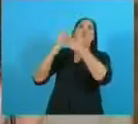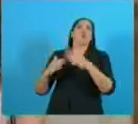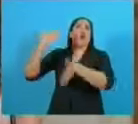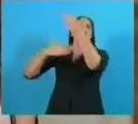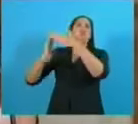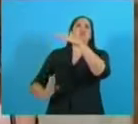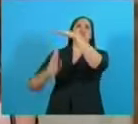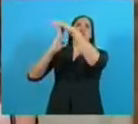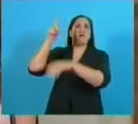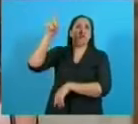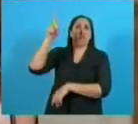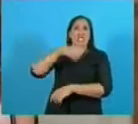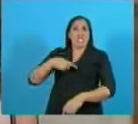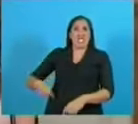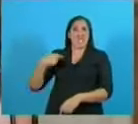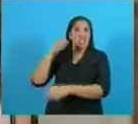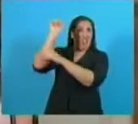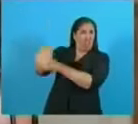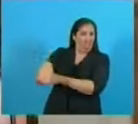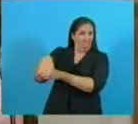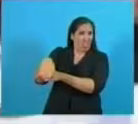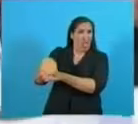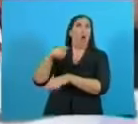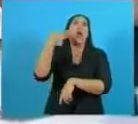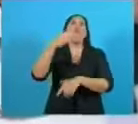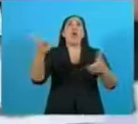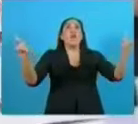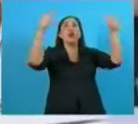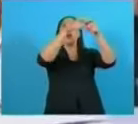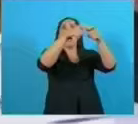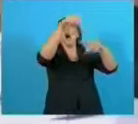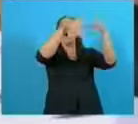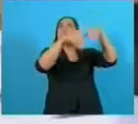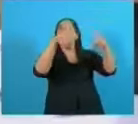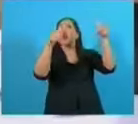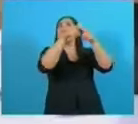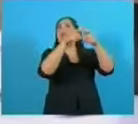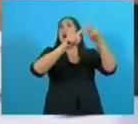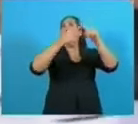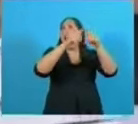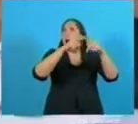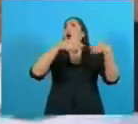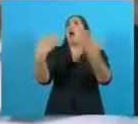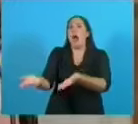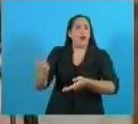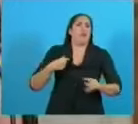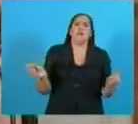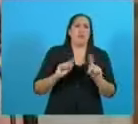vamos a ignorar a quien se sienta en el Consejo de Seguridad y conforma uno de los cinco votos permanentes, vamos a ignorar a quien es el principal